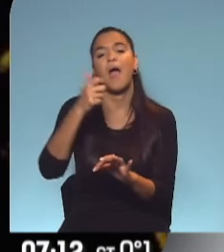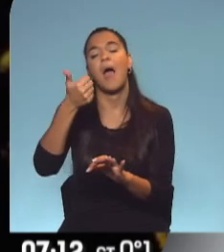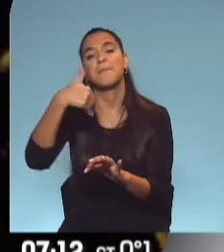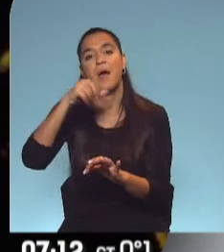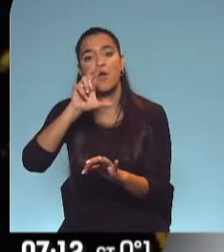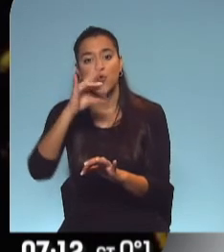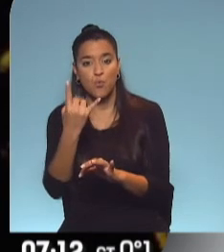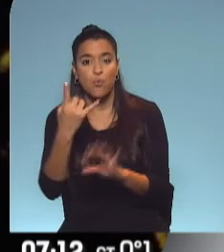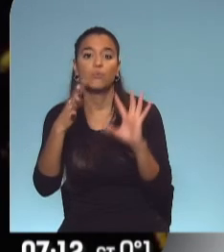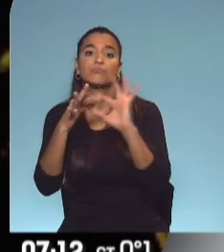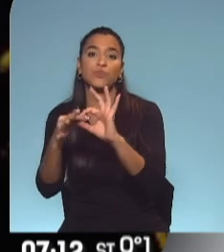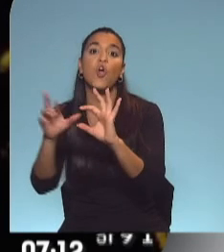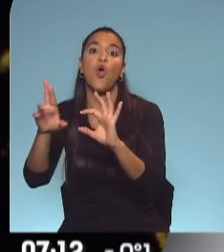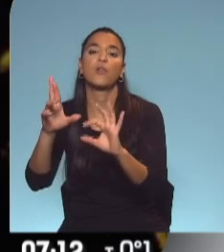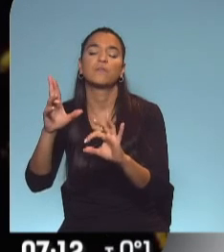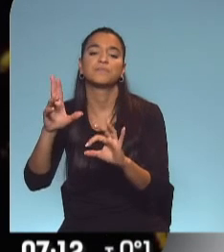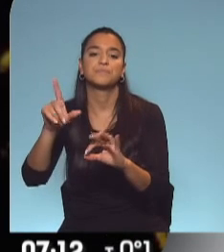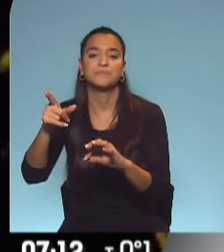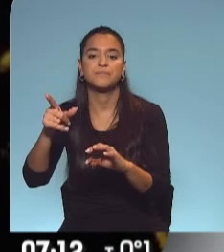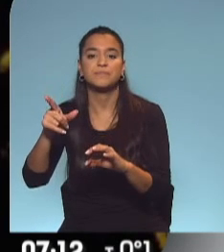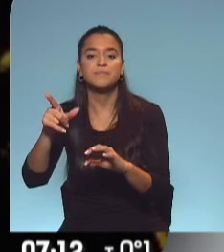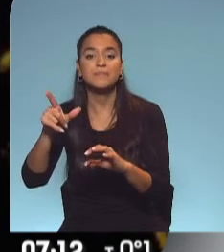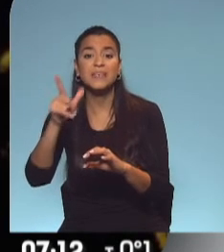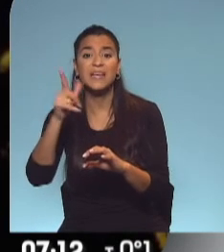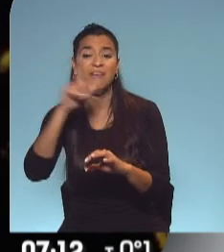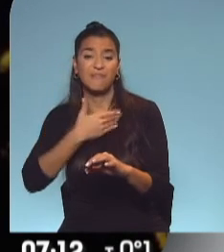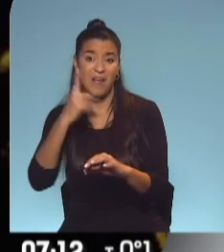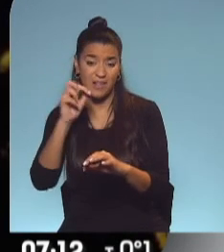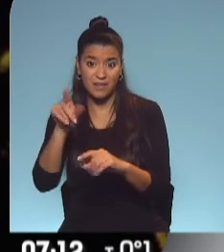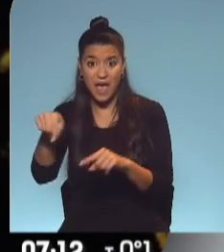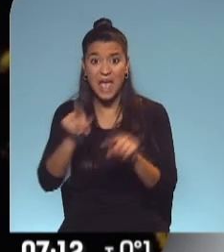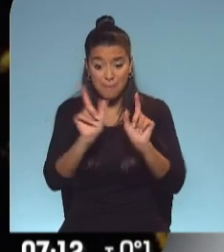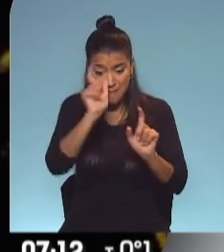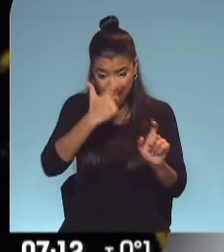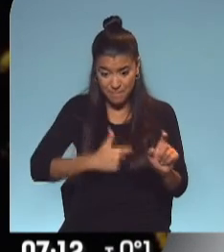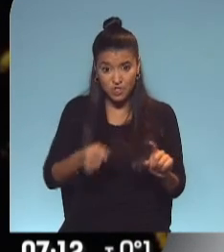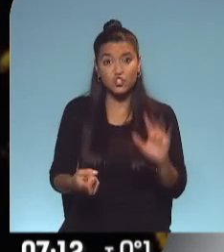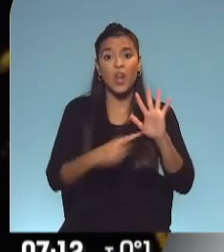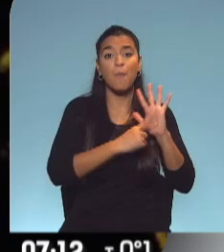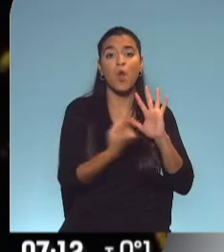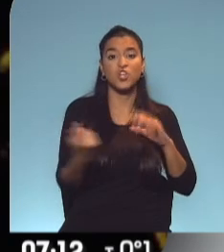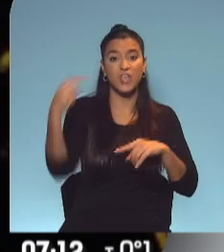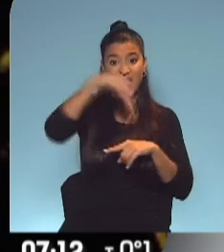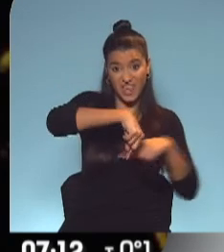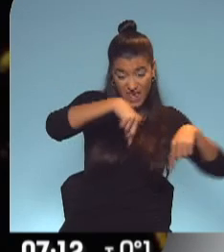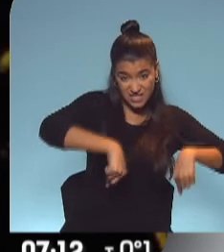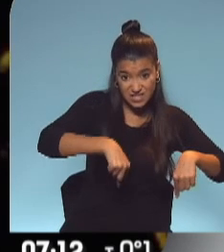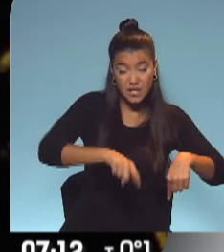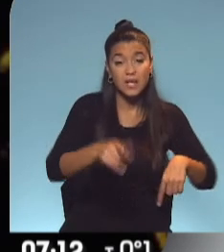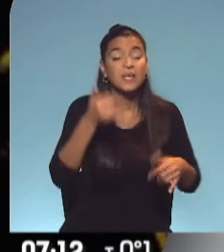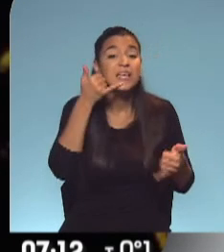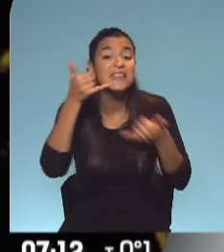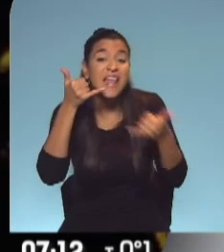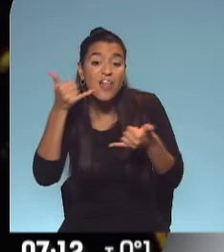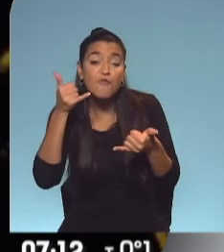Elizabeth Gómez Alcorta. Esa persona estuvo en Buenos Aires, según los chats secuestrados en los teléfonos de